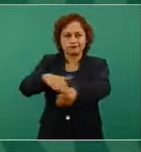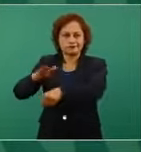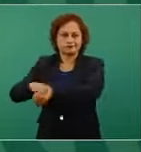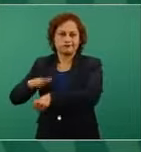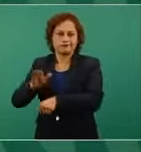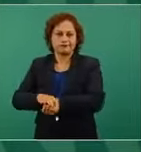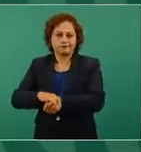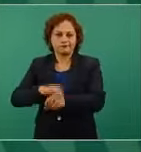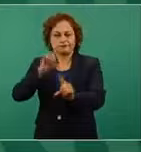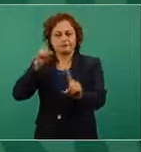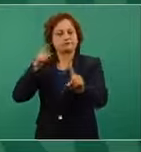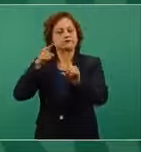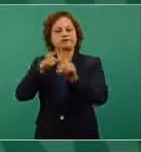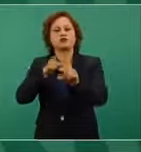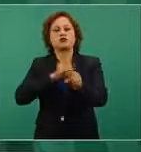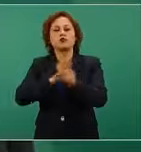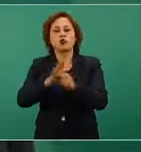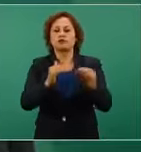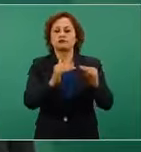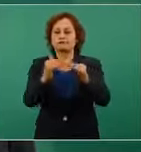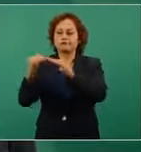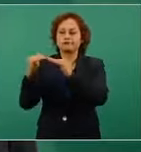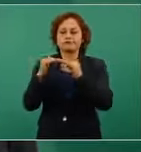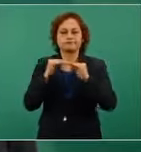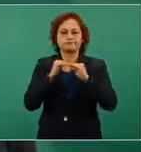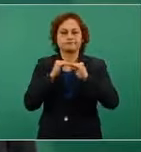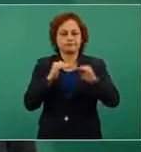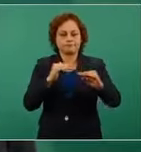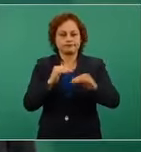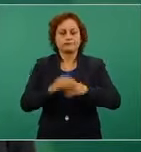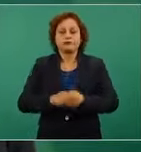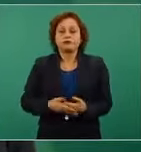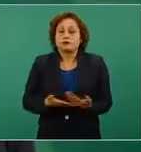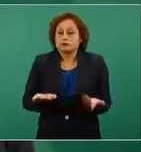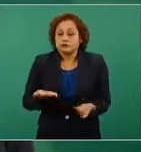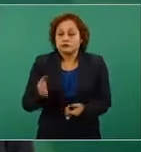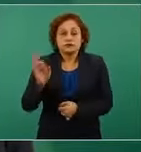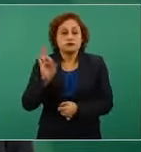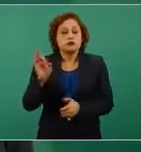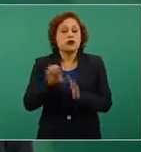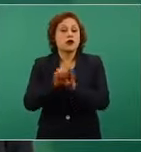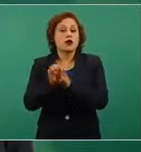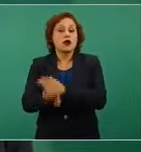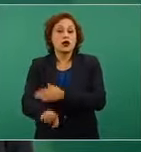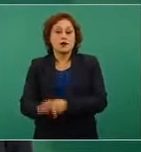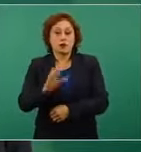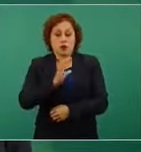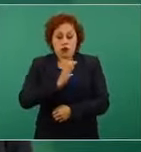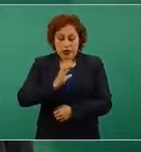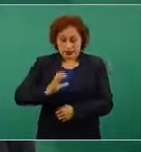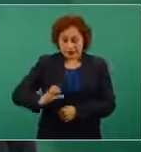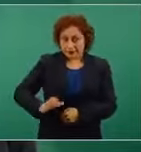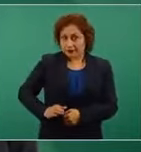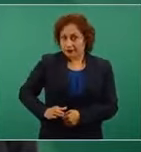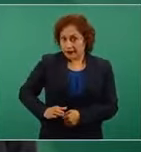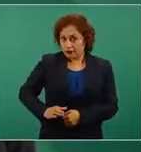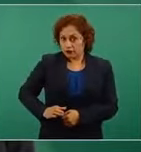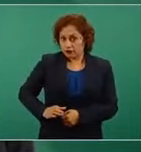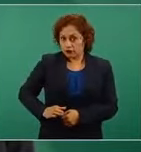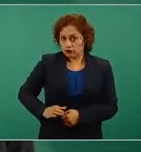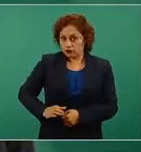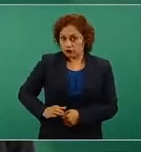que están impedidos por ley,